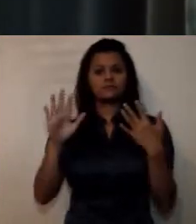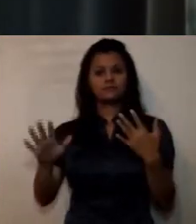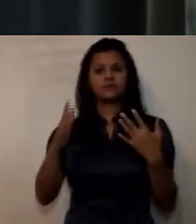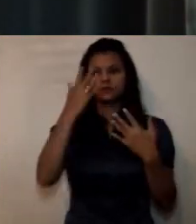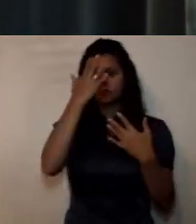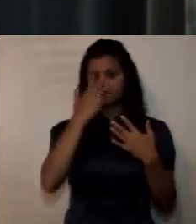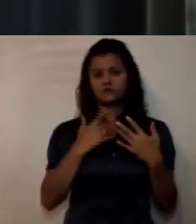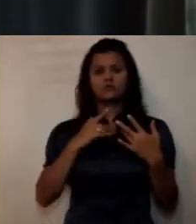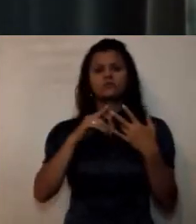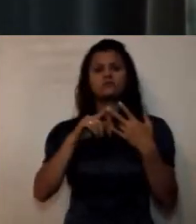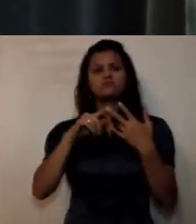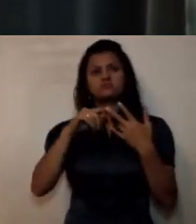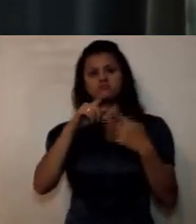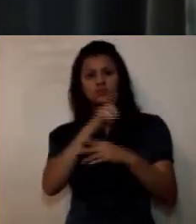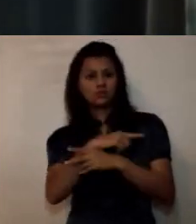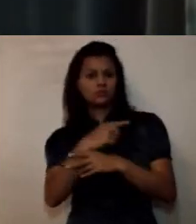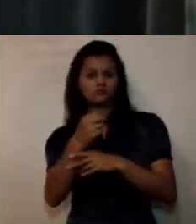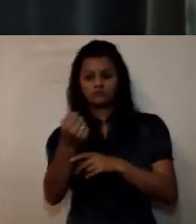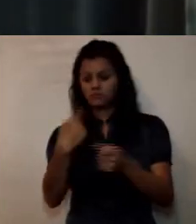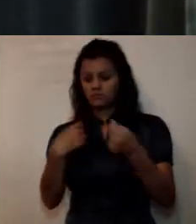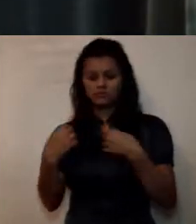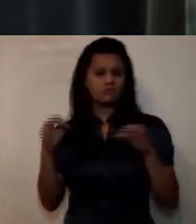sociales ni por el correo electrónico